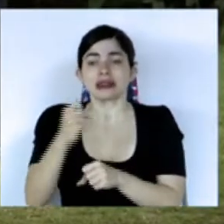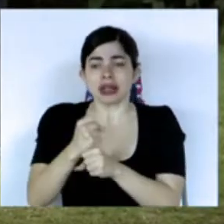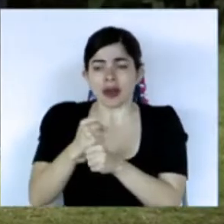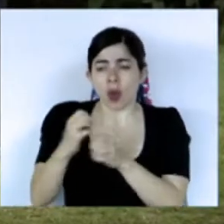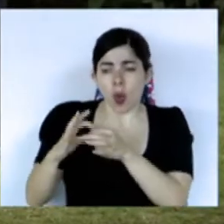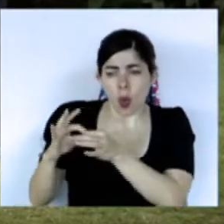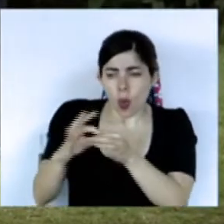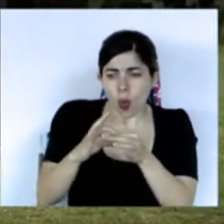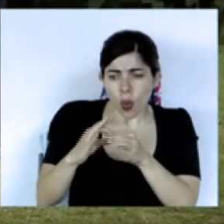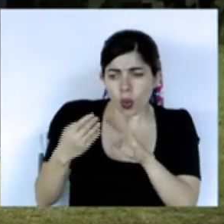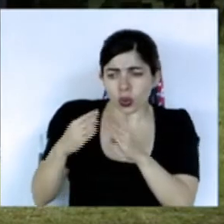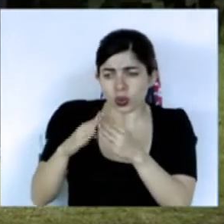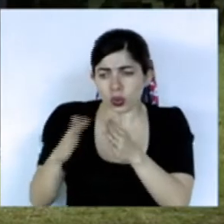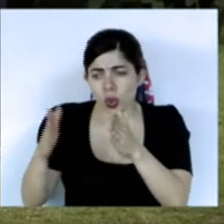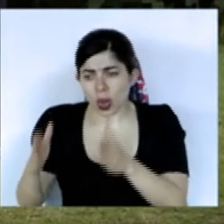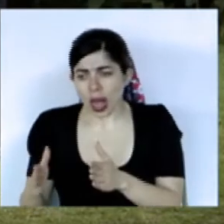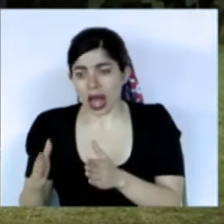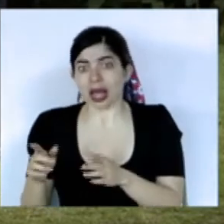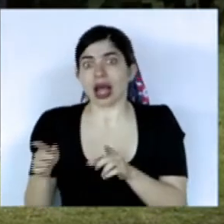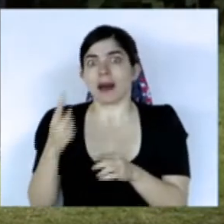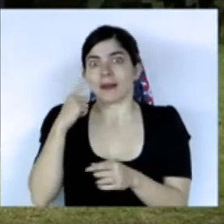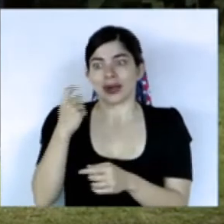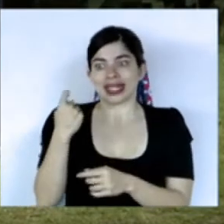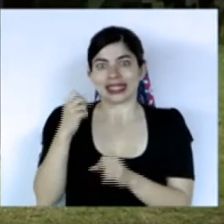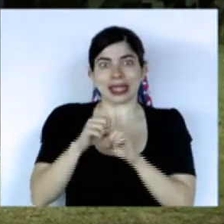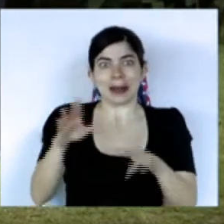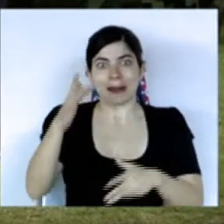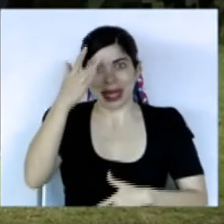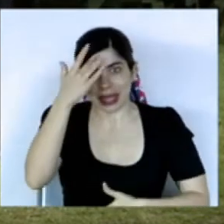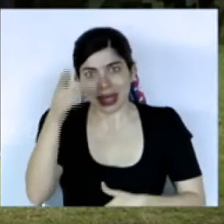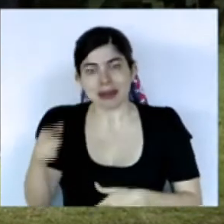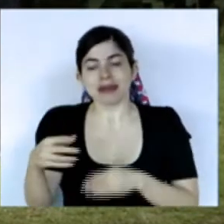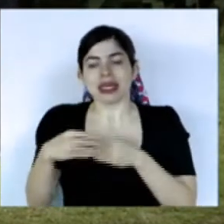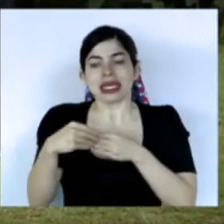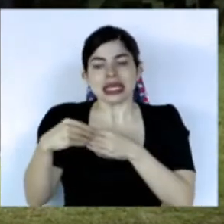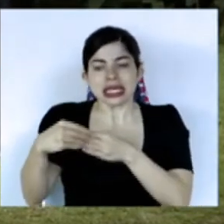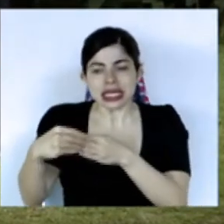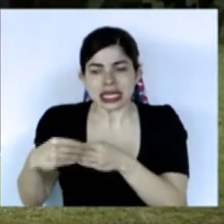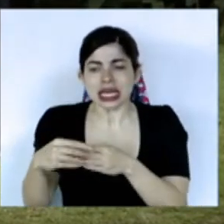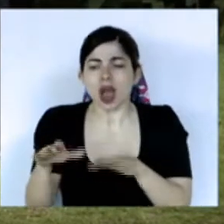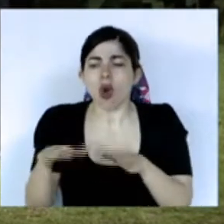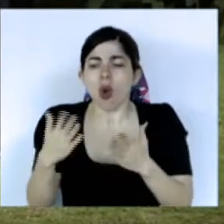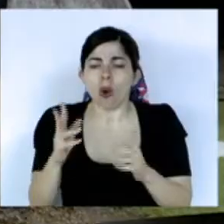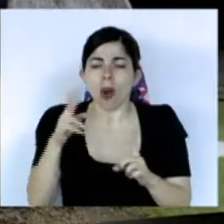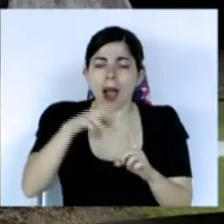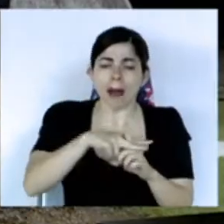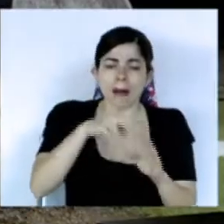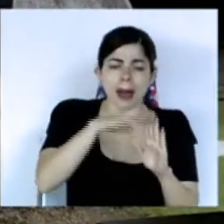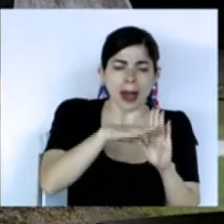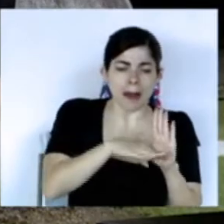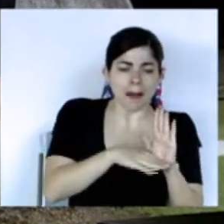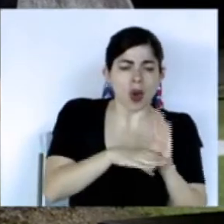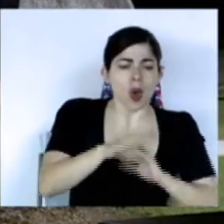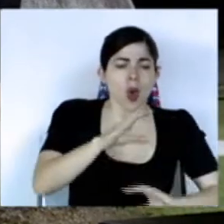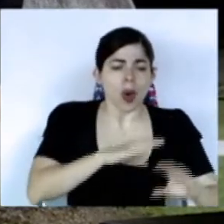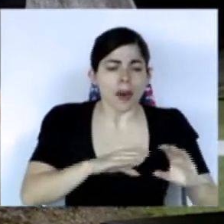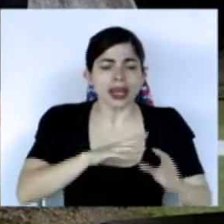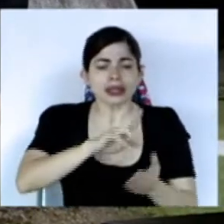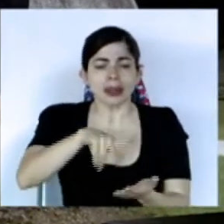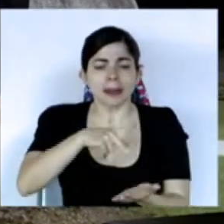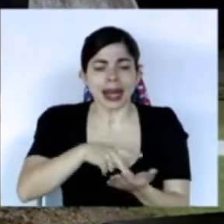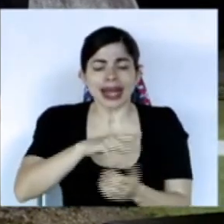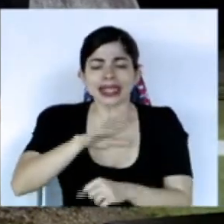materia de seguridad ciudadana trascendió una reciente pandemia guiando las acciones de aplicación de las medidas sanitarias en comercios parques